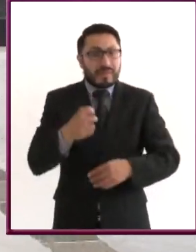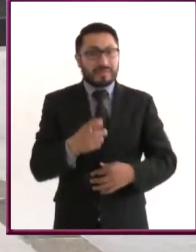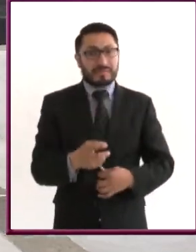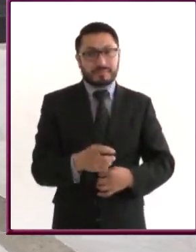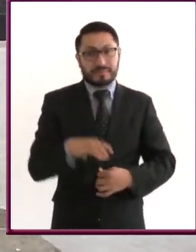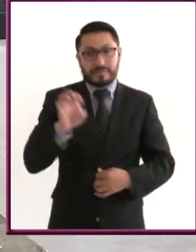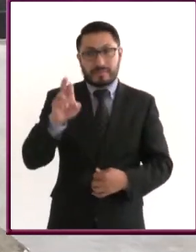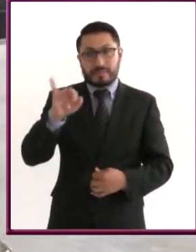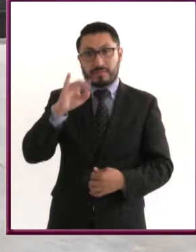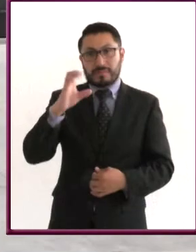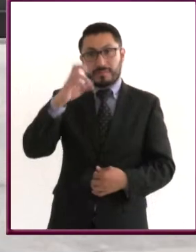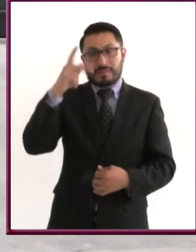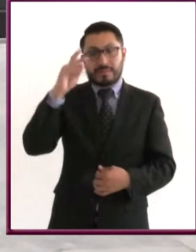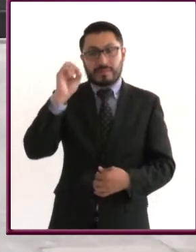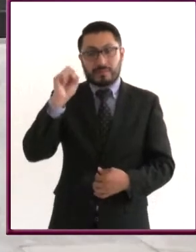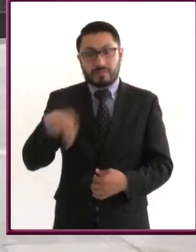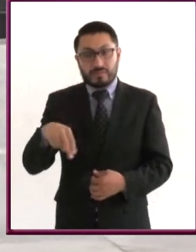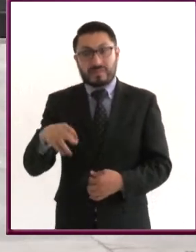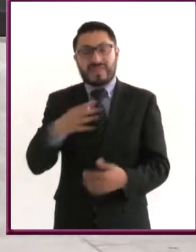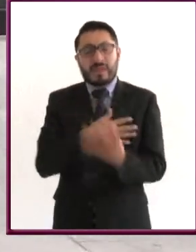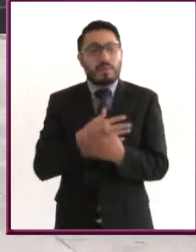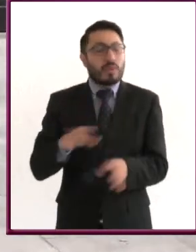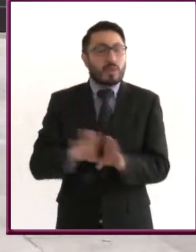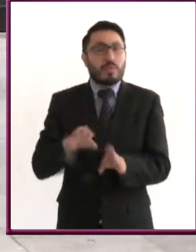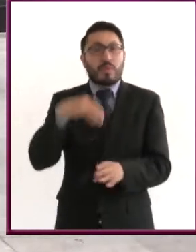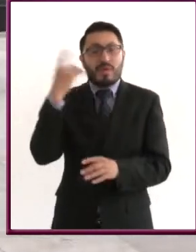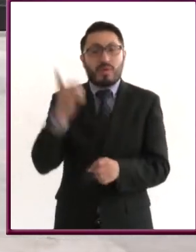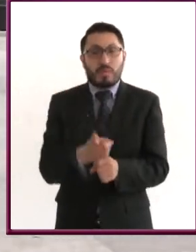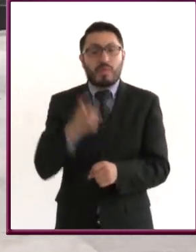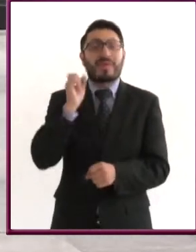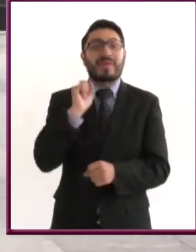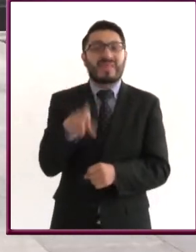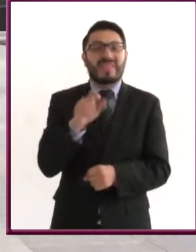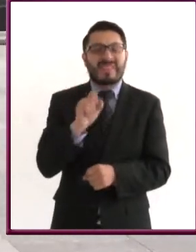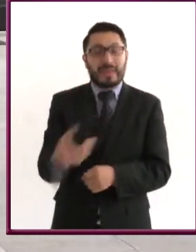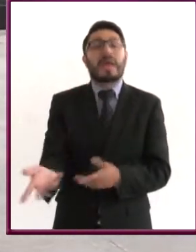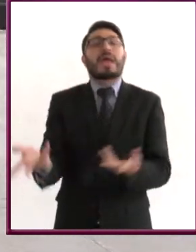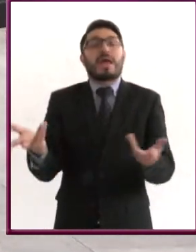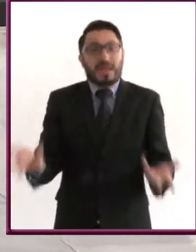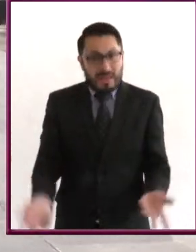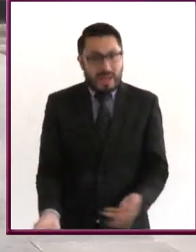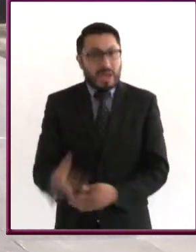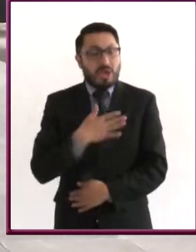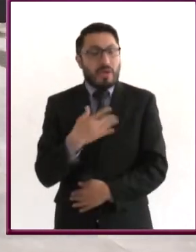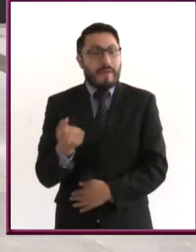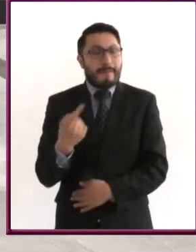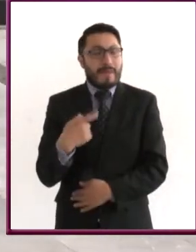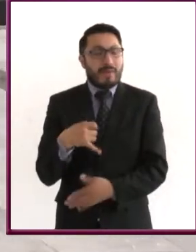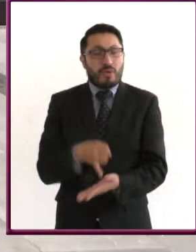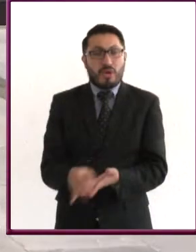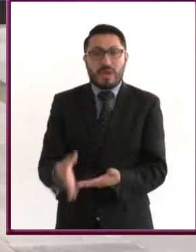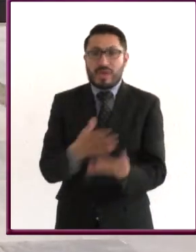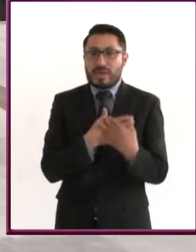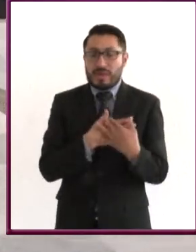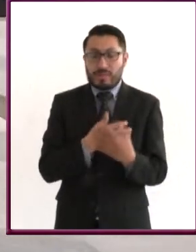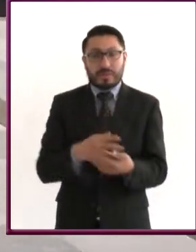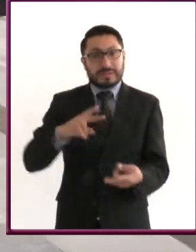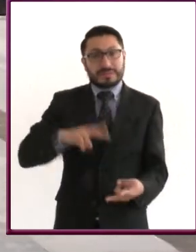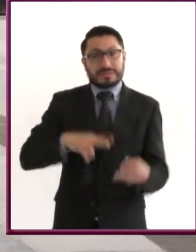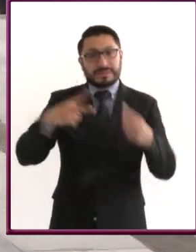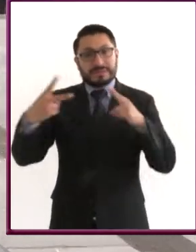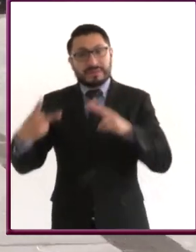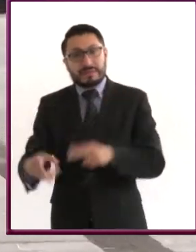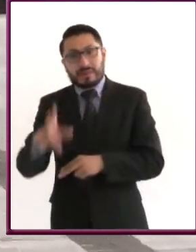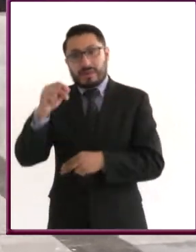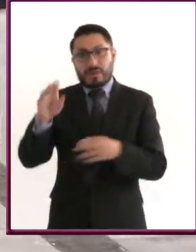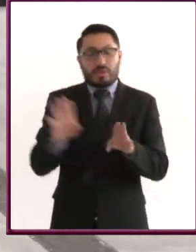Eric Fromm, el amor es un acto de la voluntad, es decir, uno mismo decide amar. Contrario a lo que se piensa o se cree, no